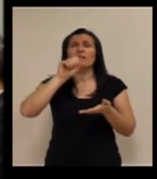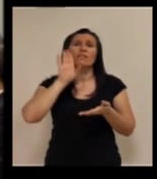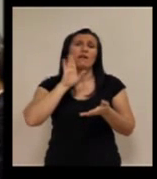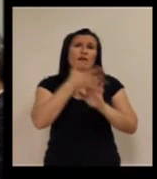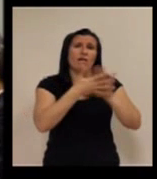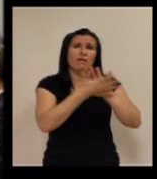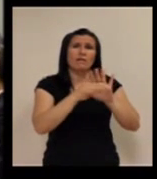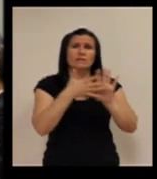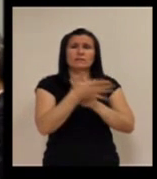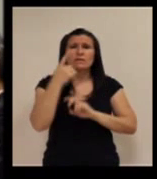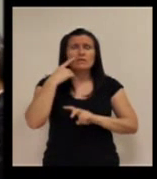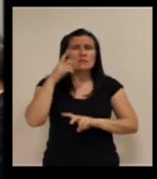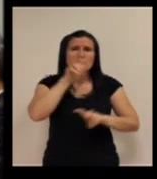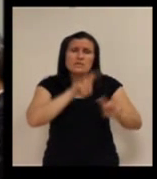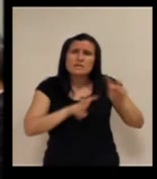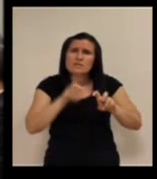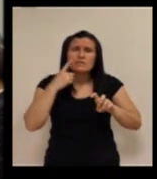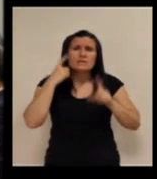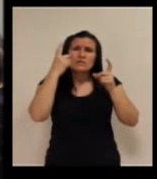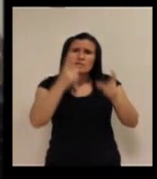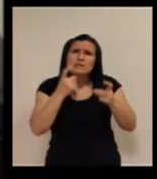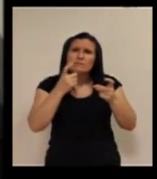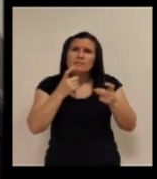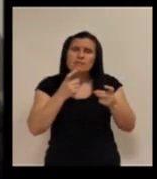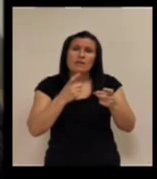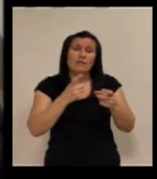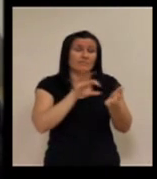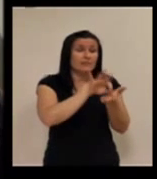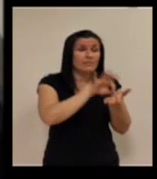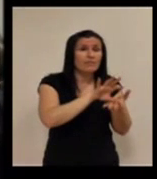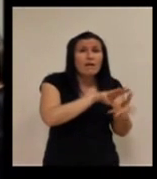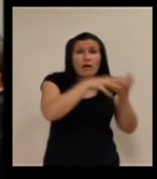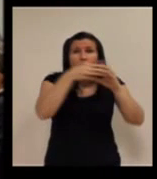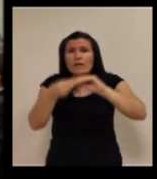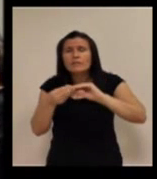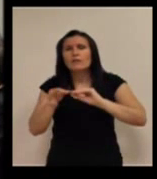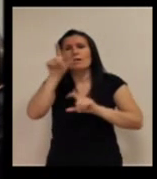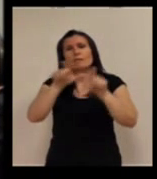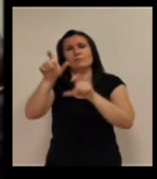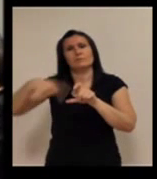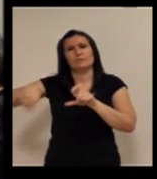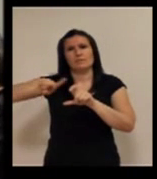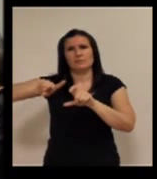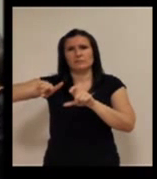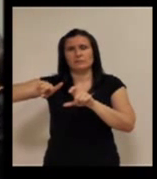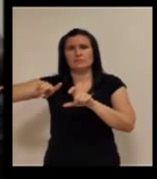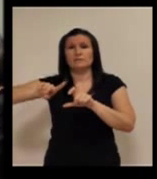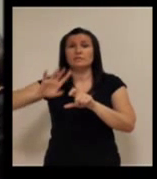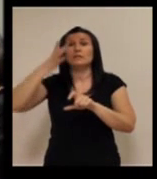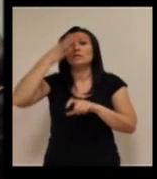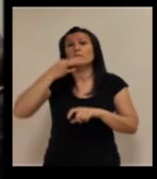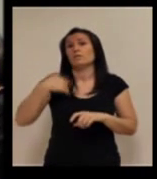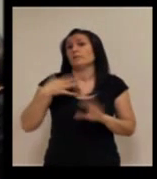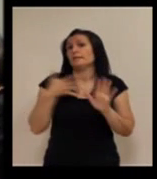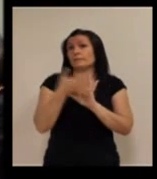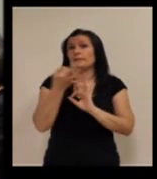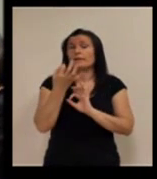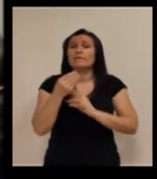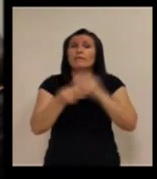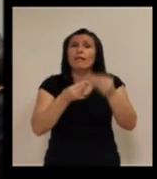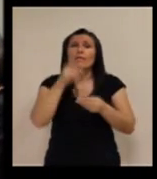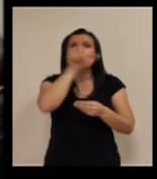nos estamos buscando la vida para adecuar el servicio a las personas. Y yo creo que pasa por la